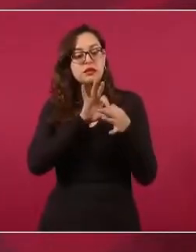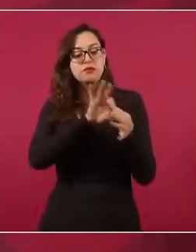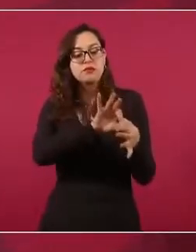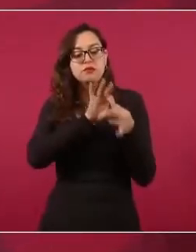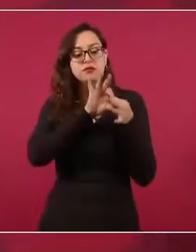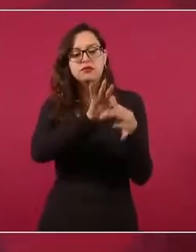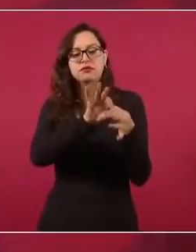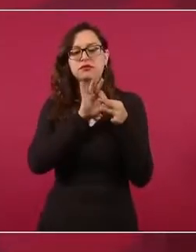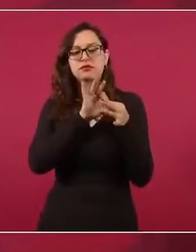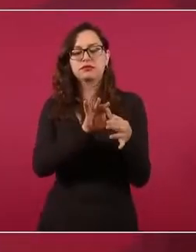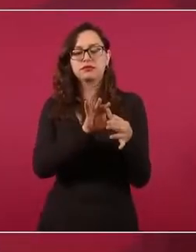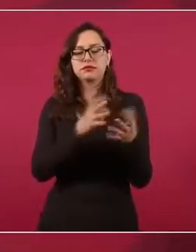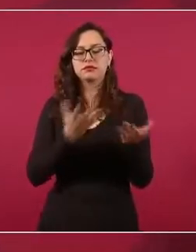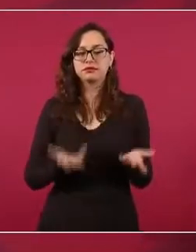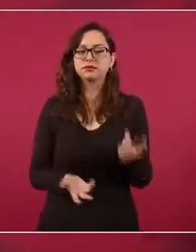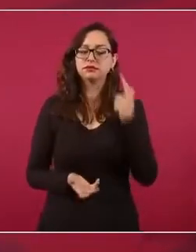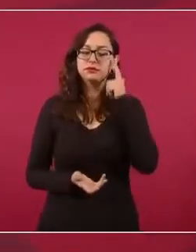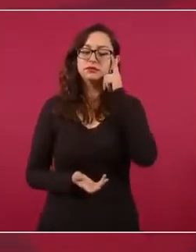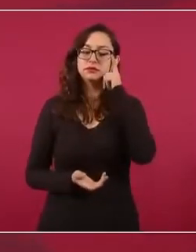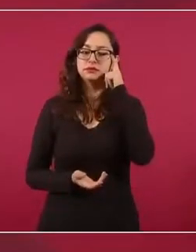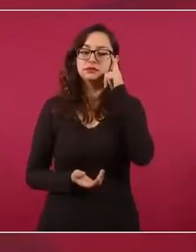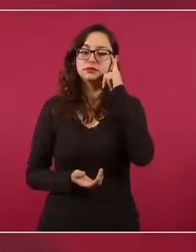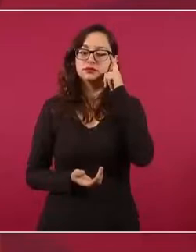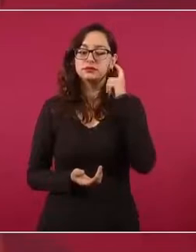al INE.